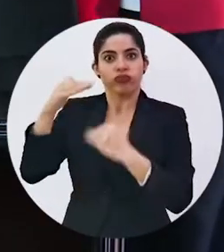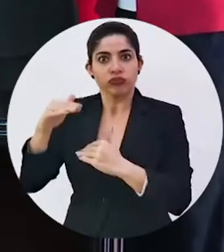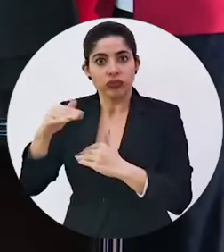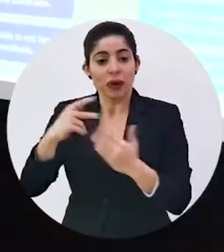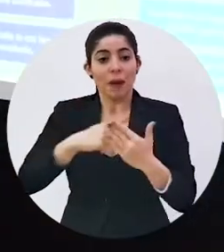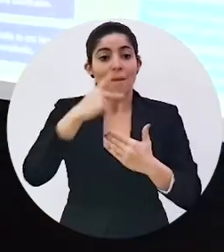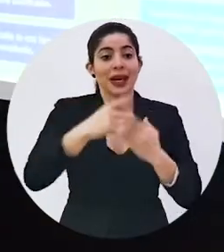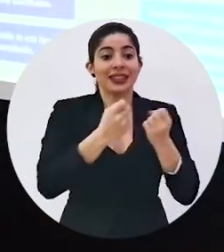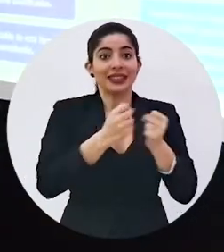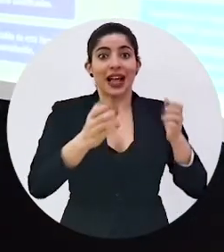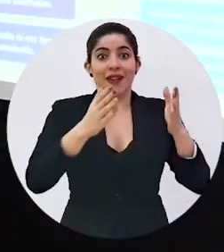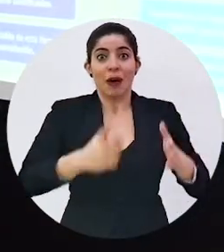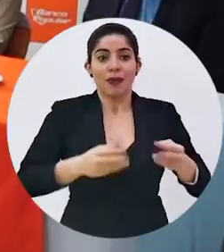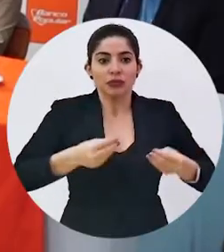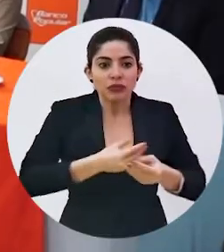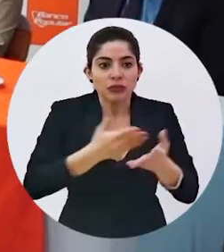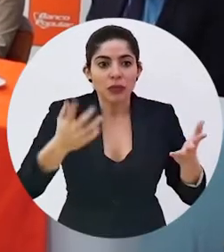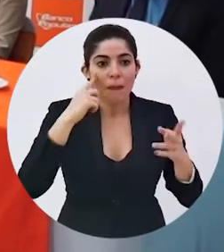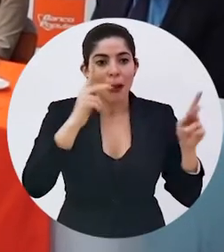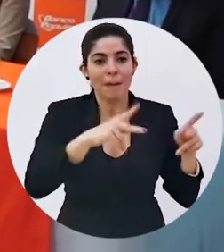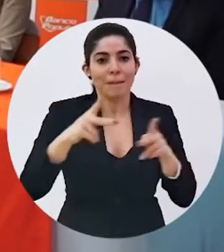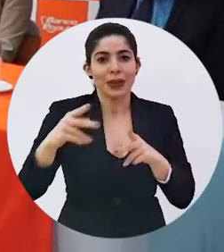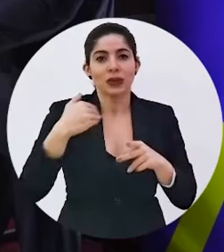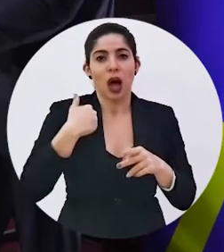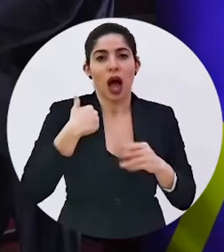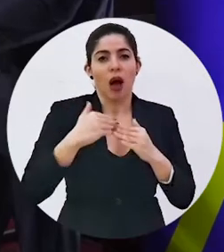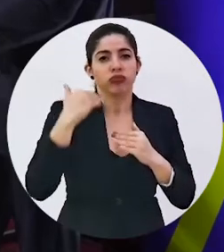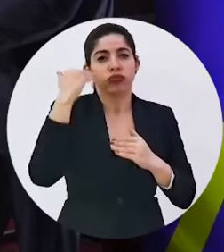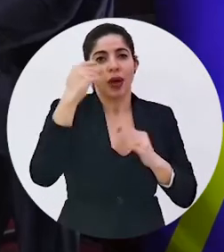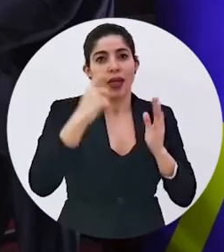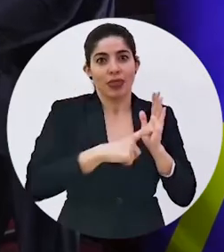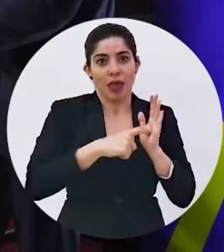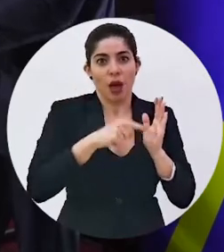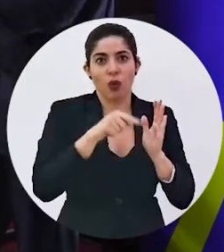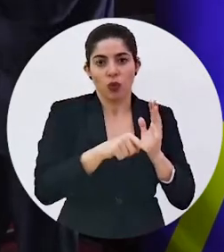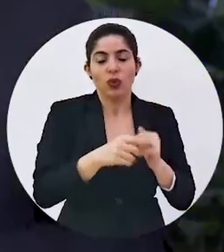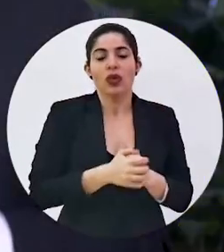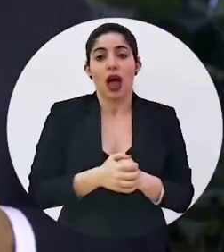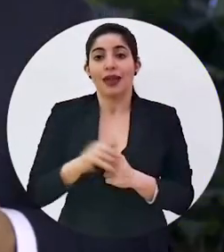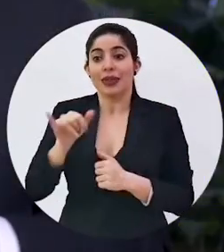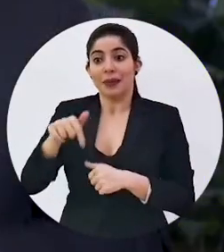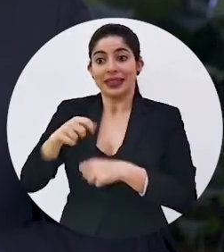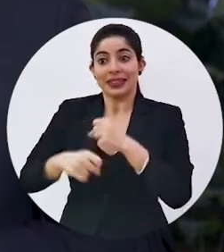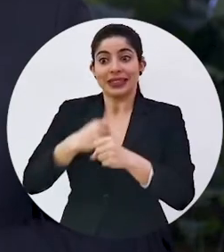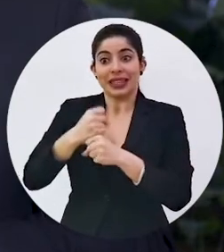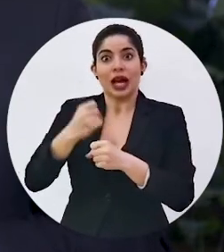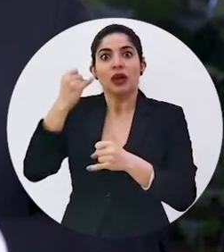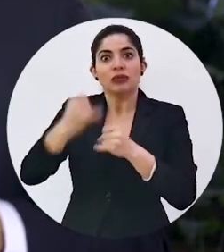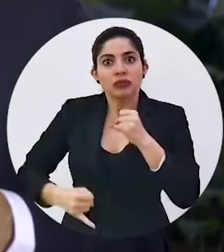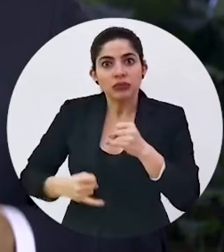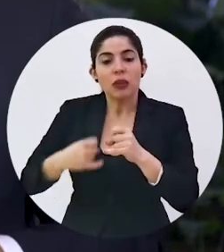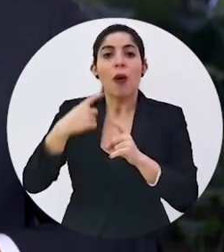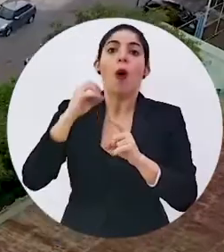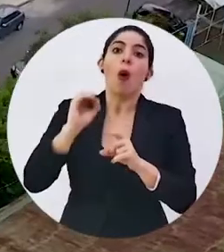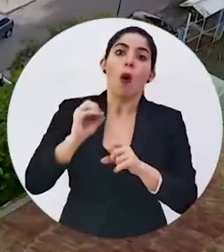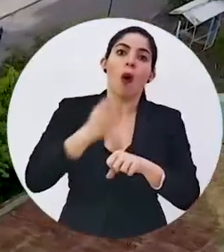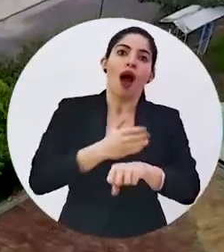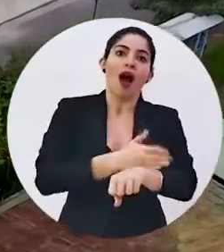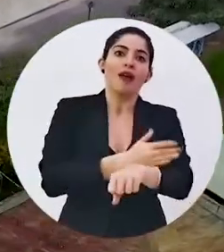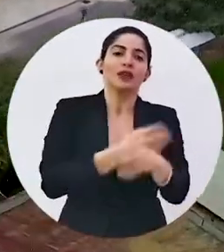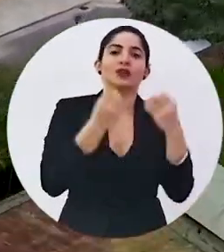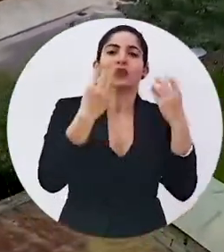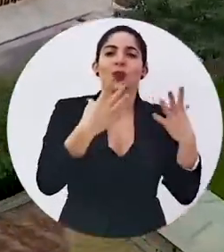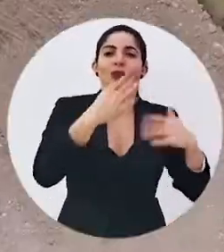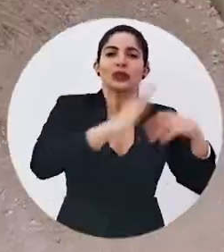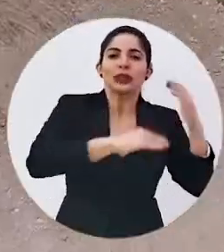de lujo o lanzar los planes de salvamento para las personas altamente endeudadas. También este año, vimos la conclusión o el